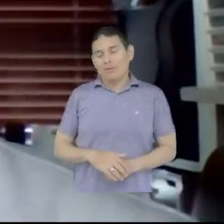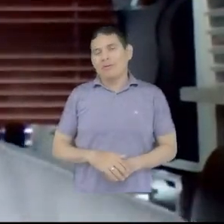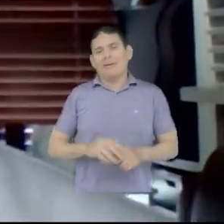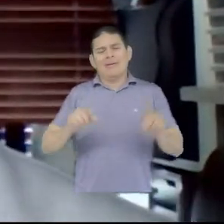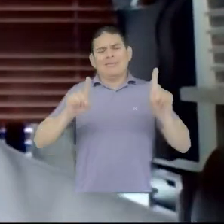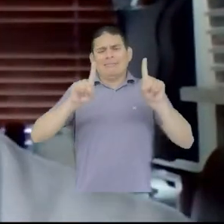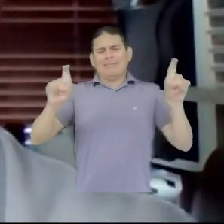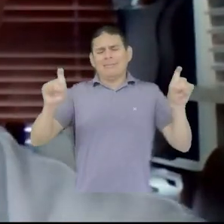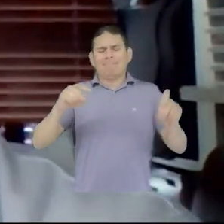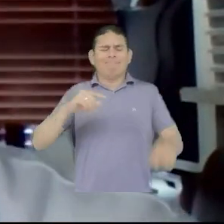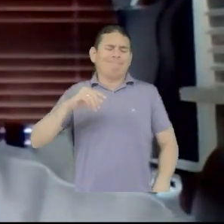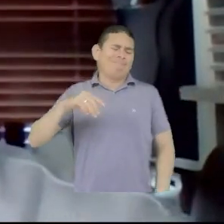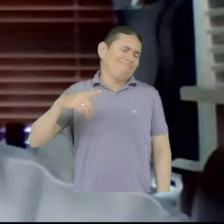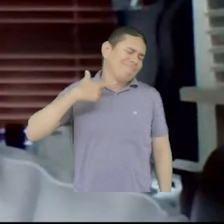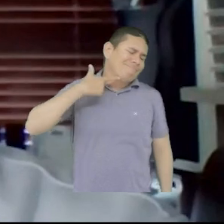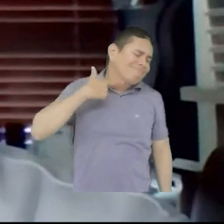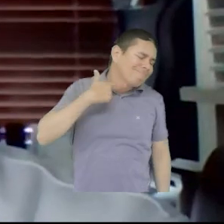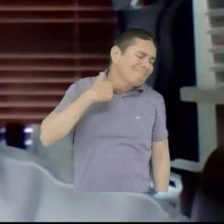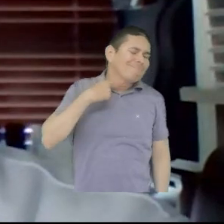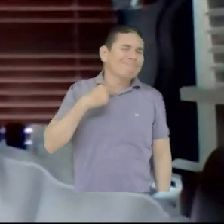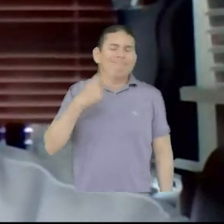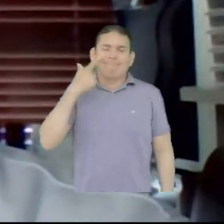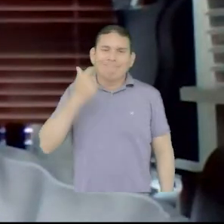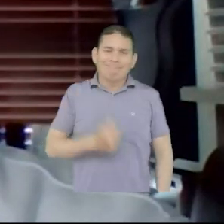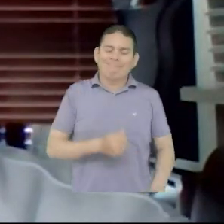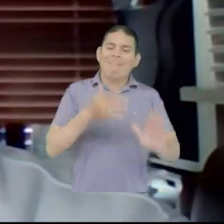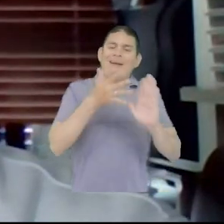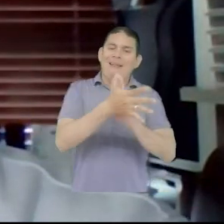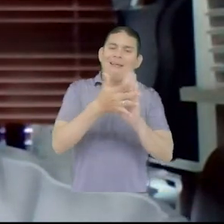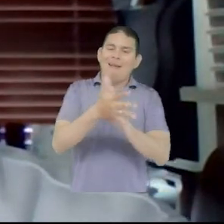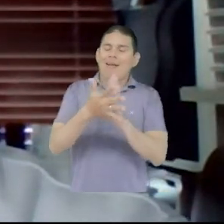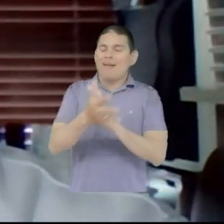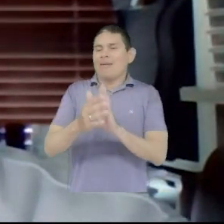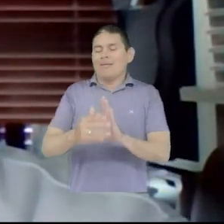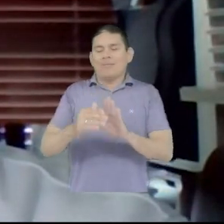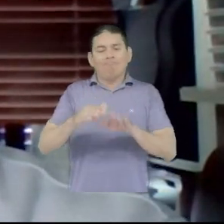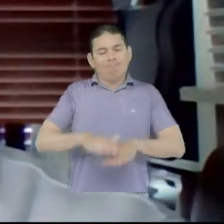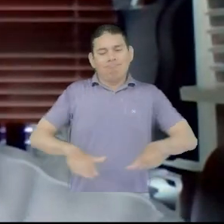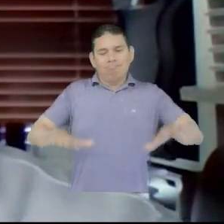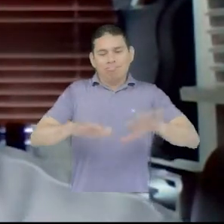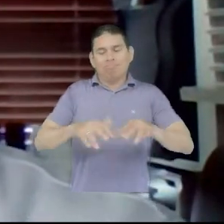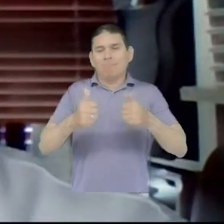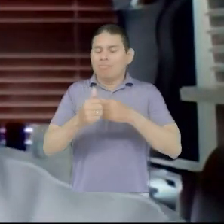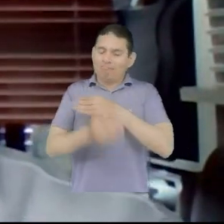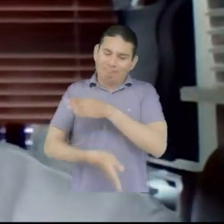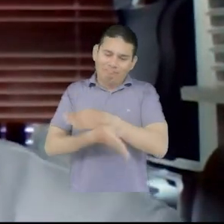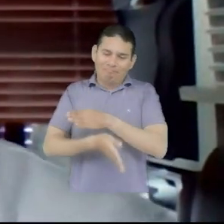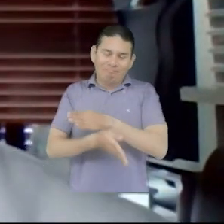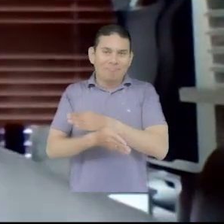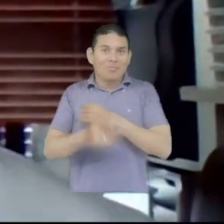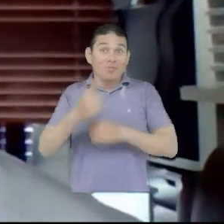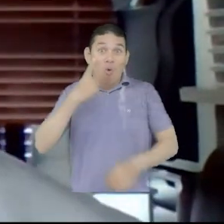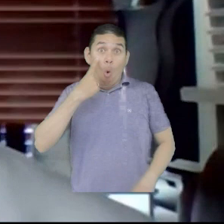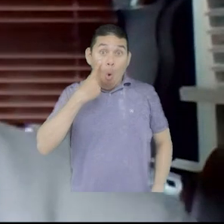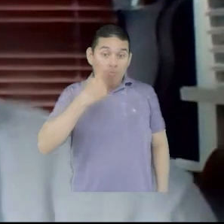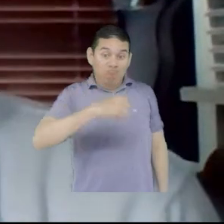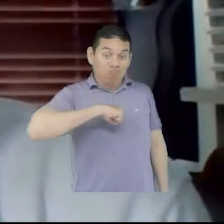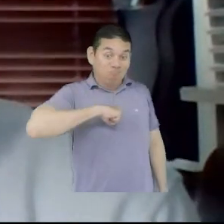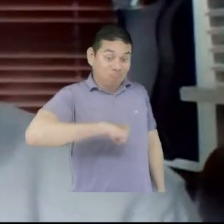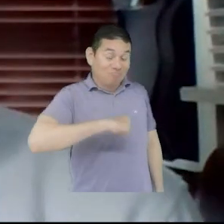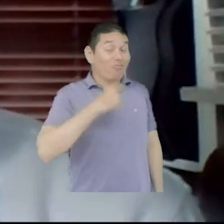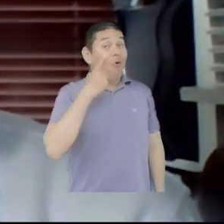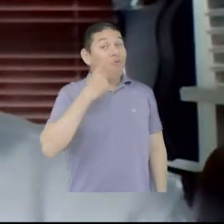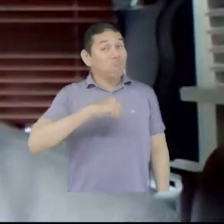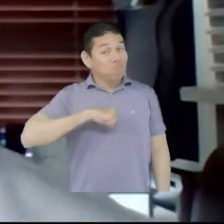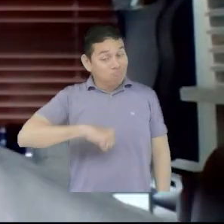como siempre es un gusto poder hablar de estos temas aquí en el marco del proyecto Sport Power 2 y en este espacio y como siempre seguimos en la